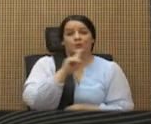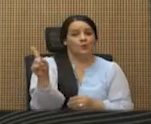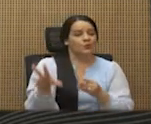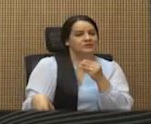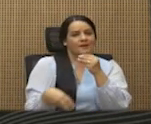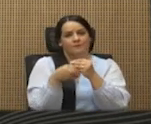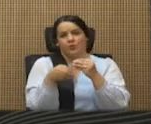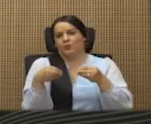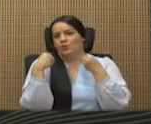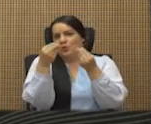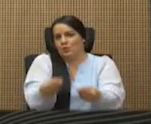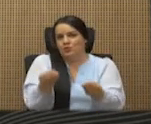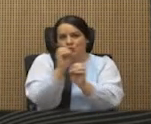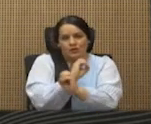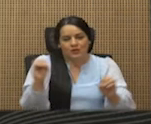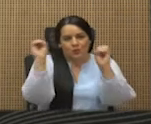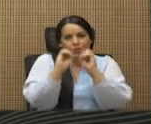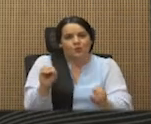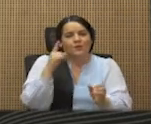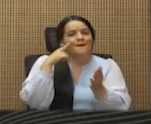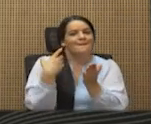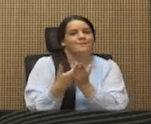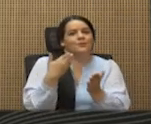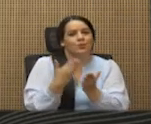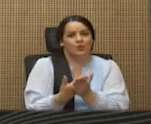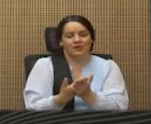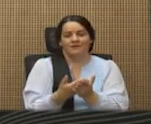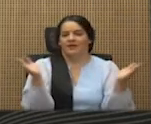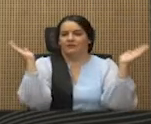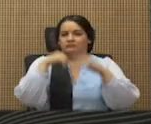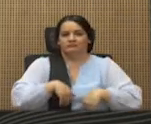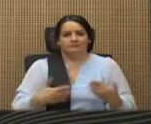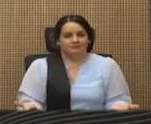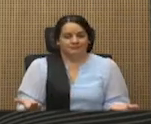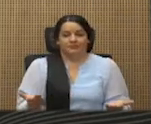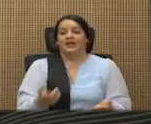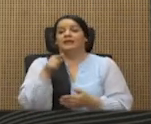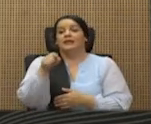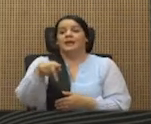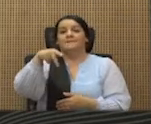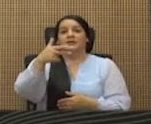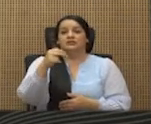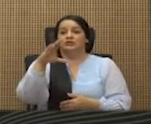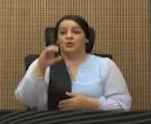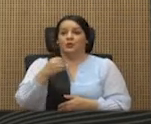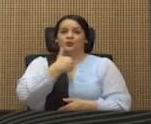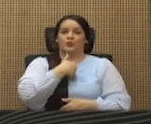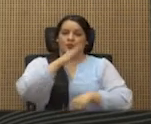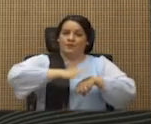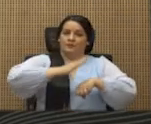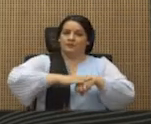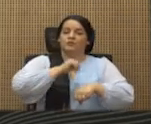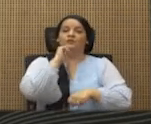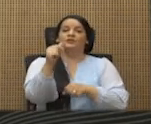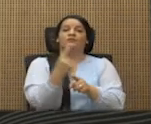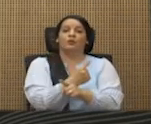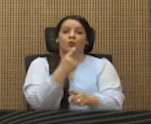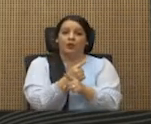ninguna prueba, óiganlo bien, ninguna prueba, de que Pacheco obtuvo los permisos de manera irregular.